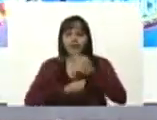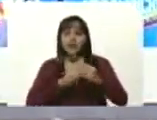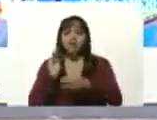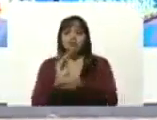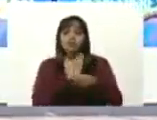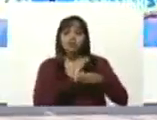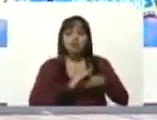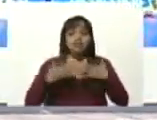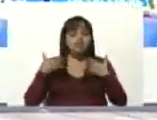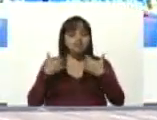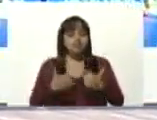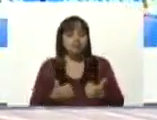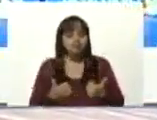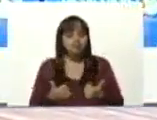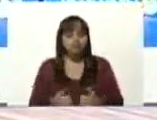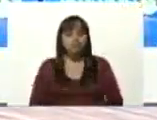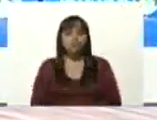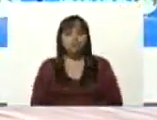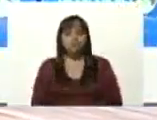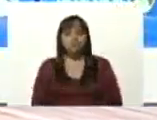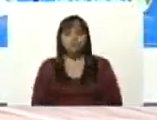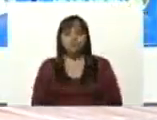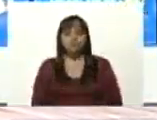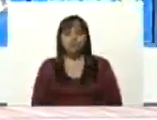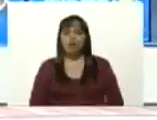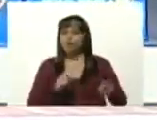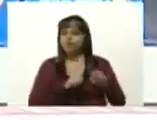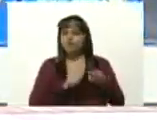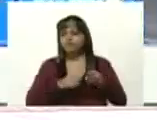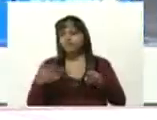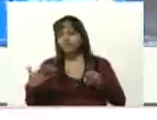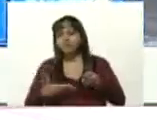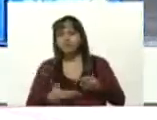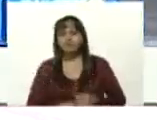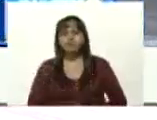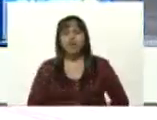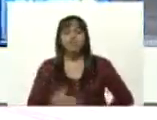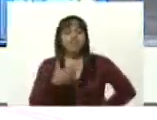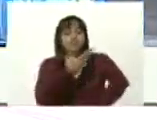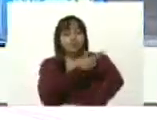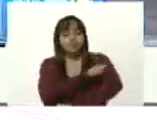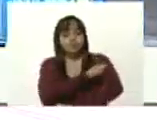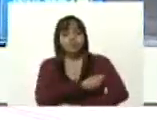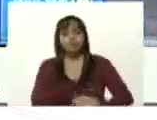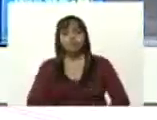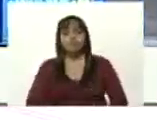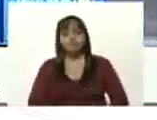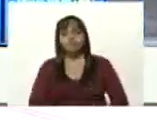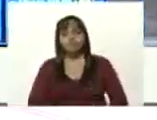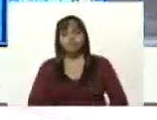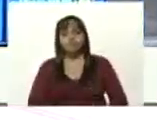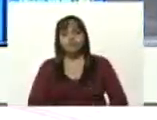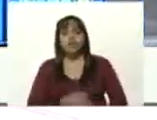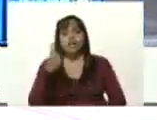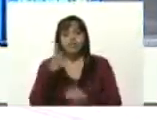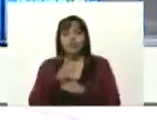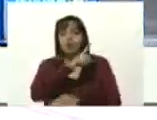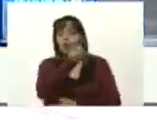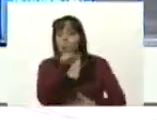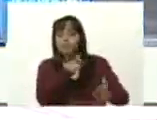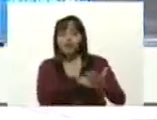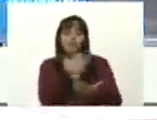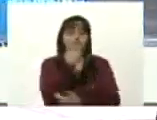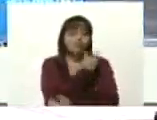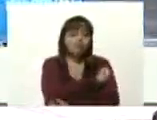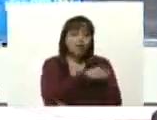bioseguridad una de ellas es la vacunación hay que completar la vacunación de